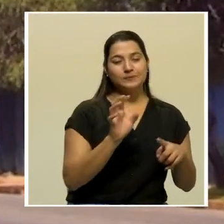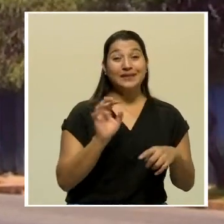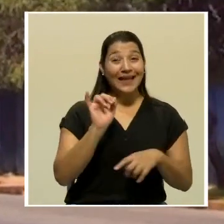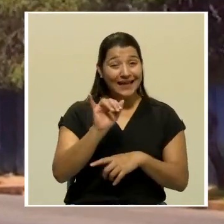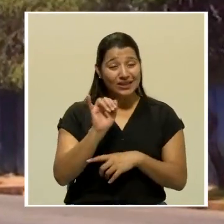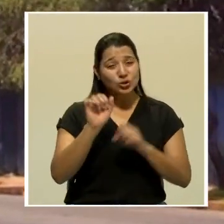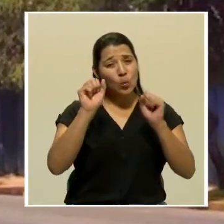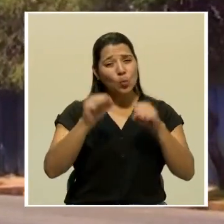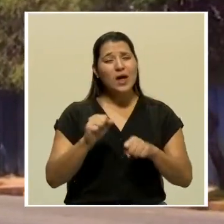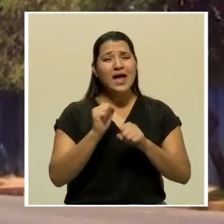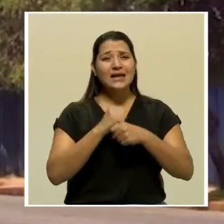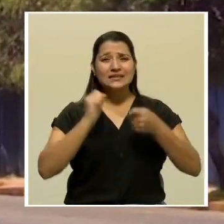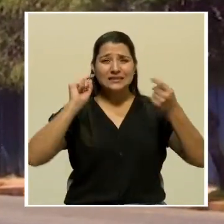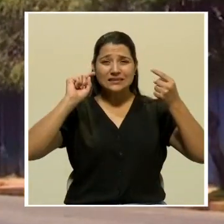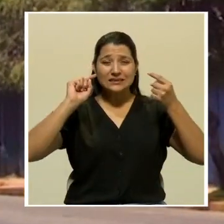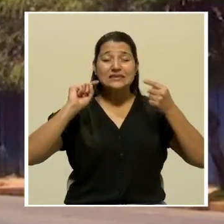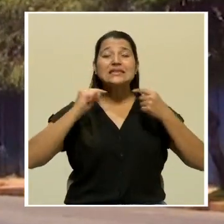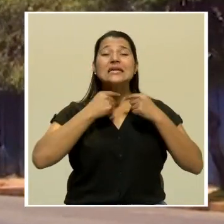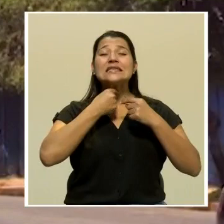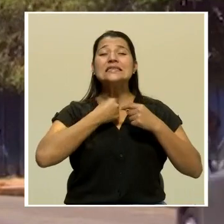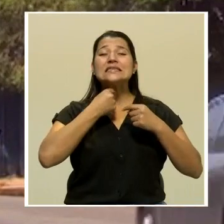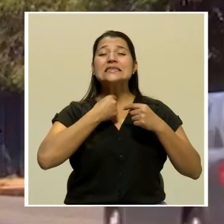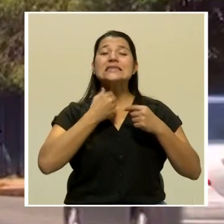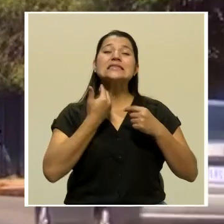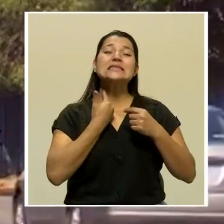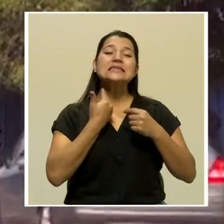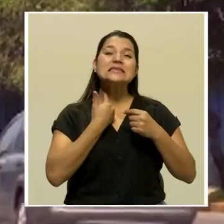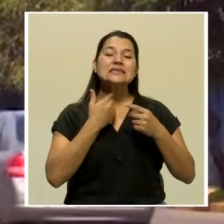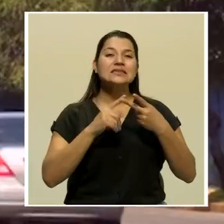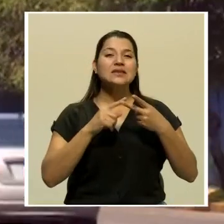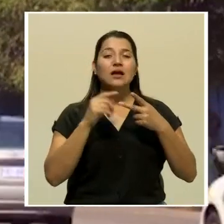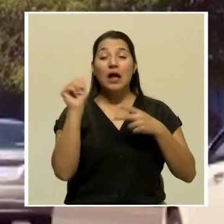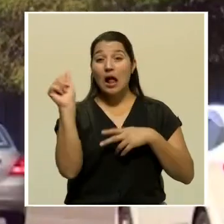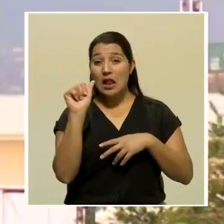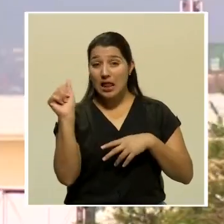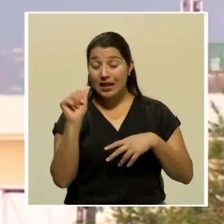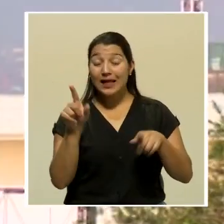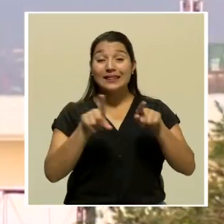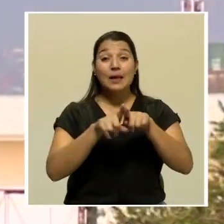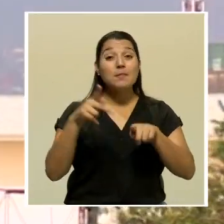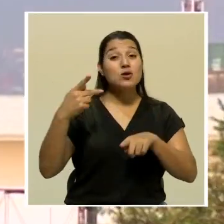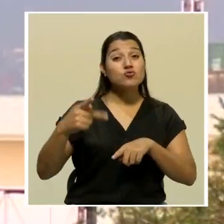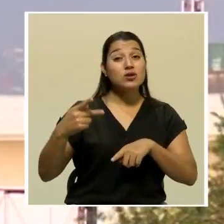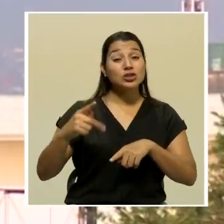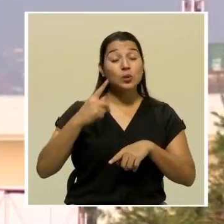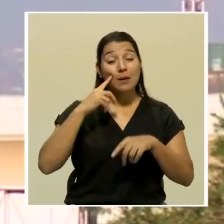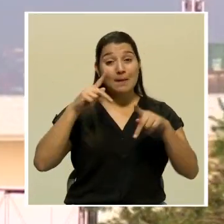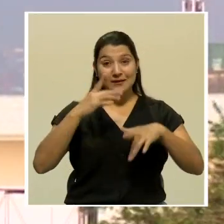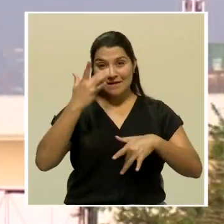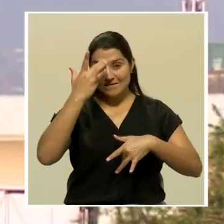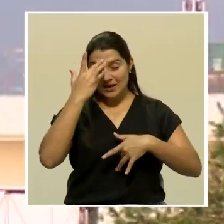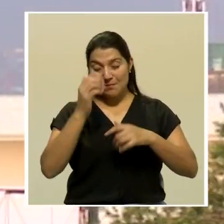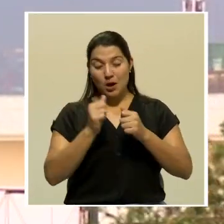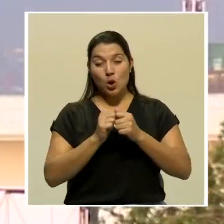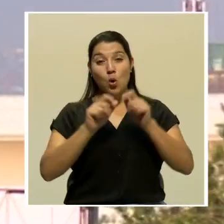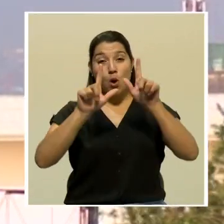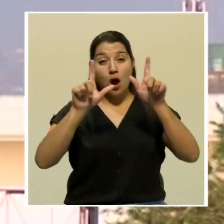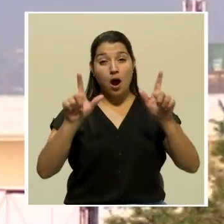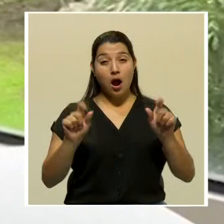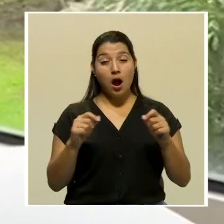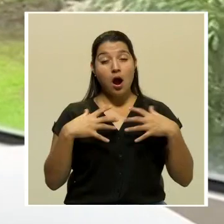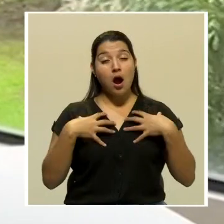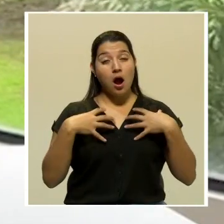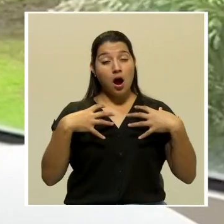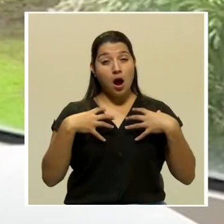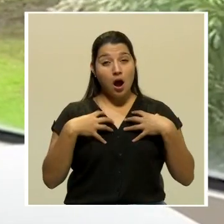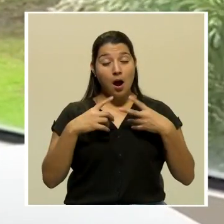causar irritación de las vías respiratorias y alergias, generar riesgo para personas con enfermedades como asma o bronquitis crónica.